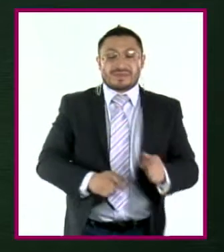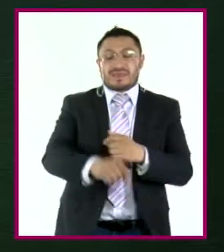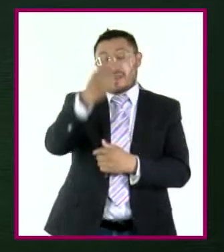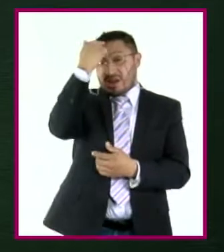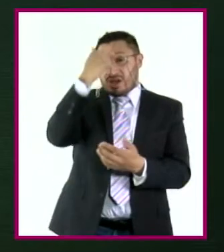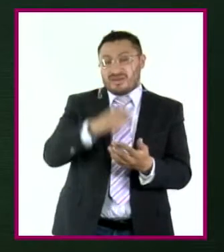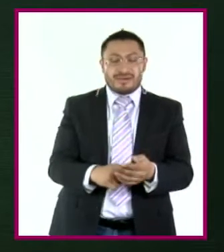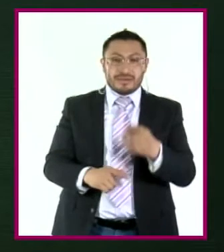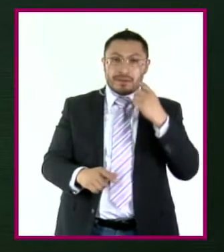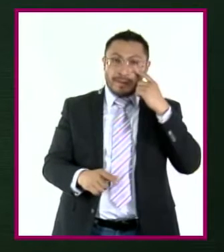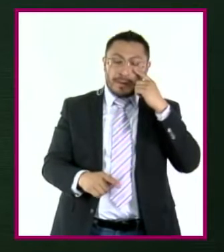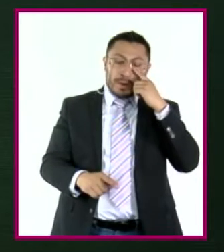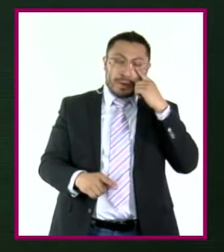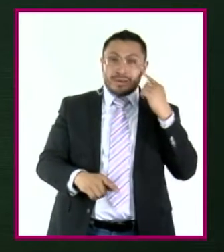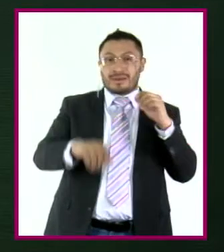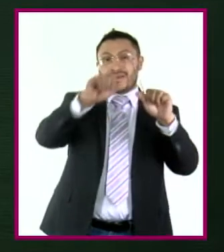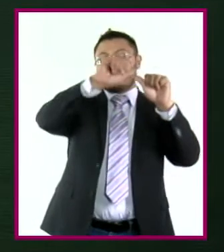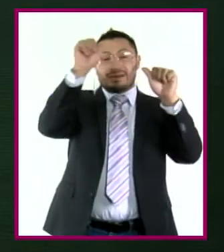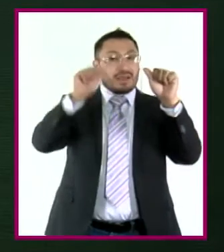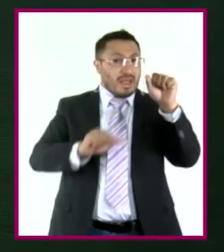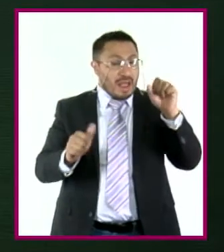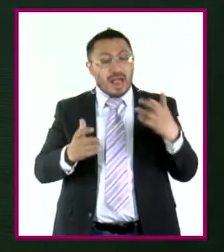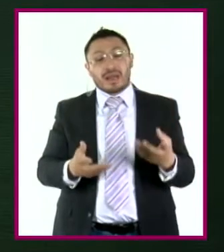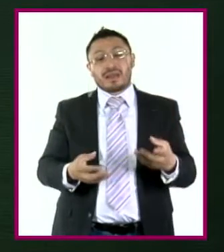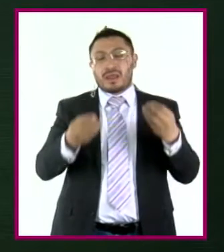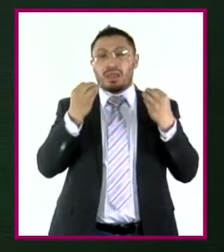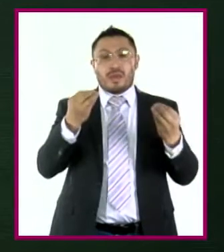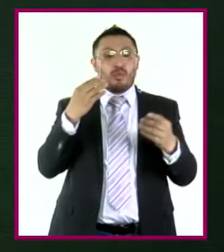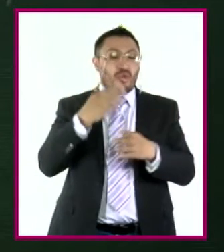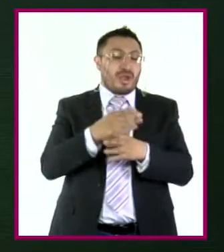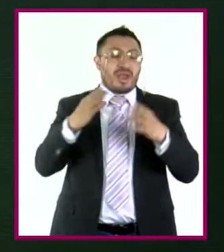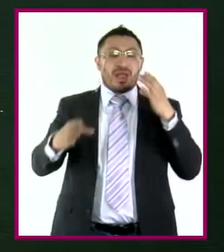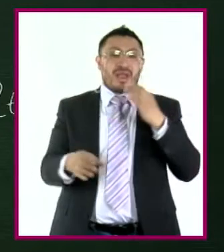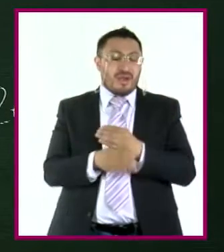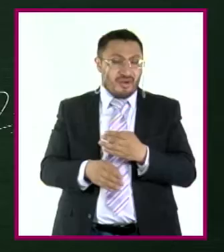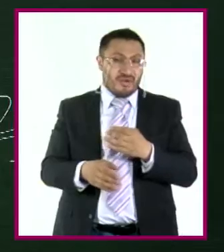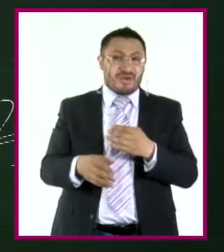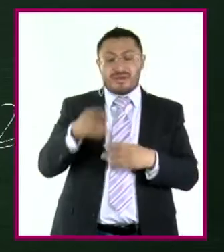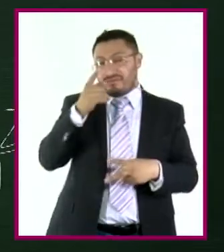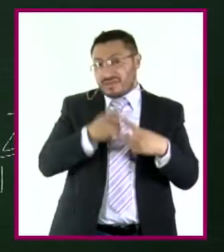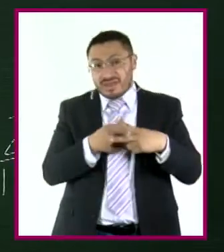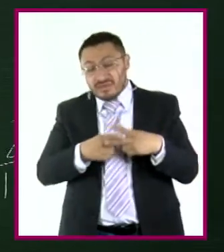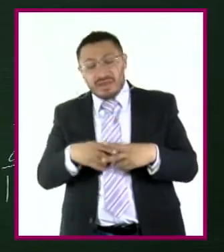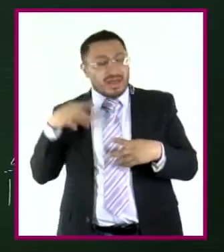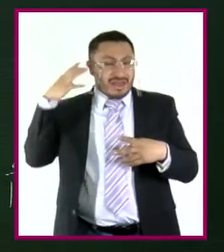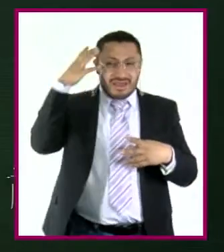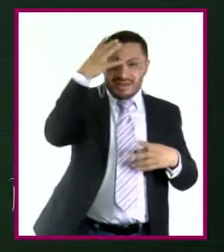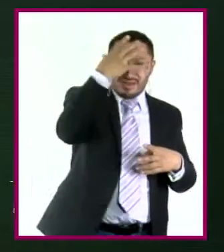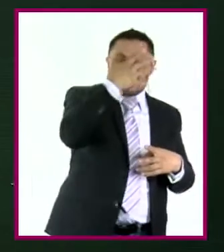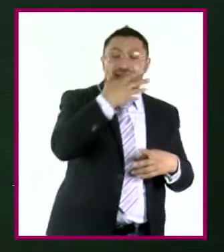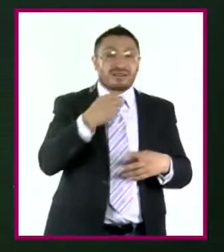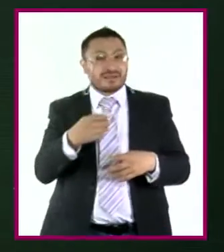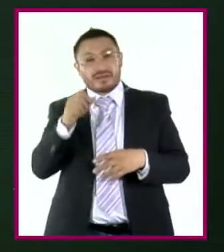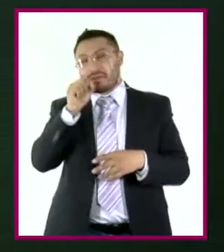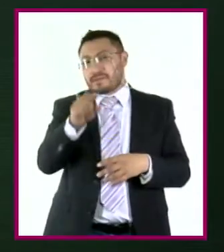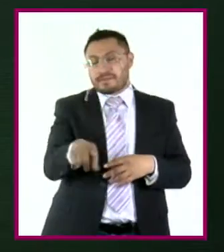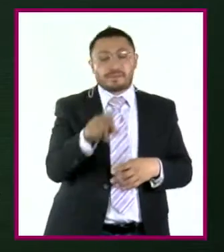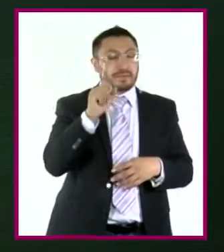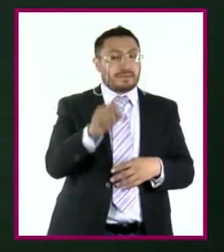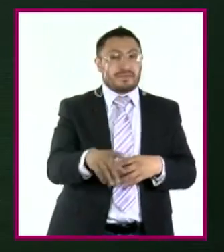que es arte, creo que es muchas creaciones geométricas, son bellísimas, y el mismo